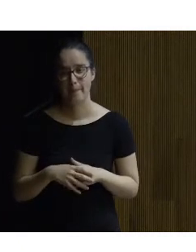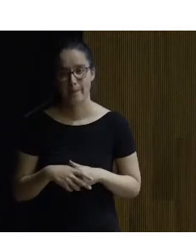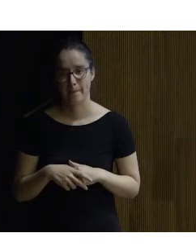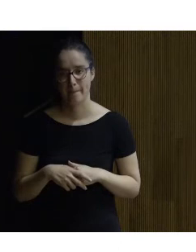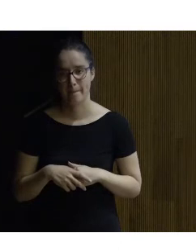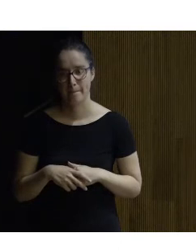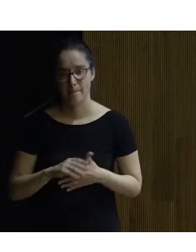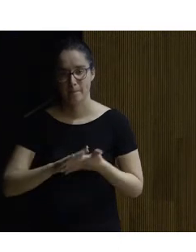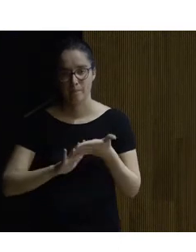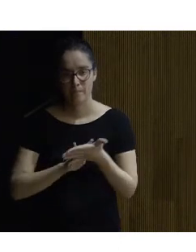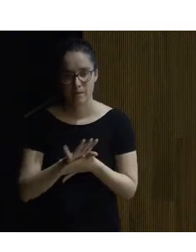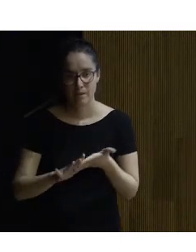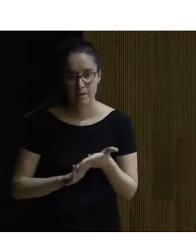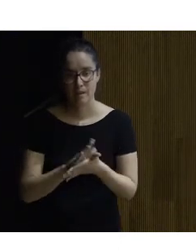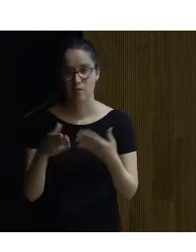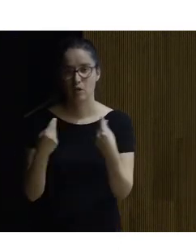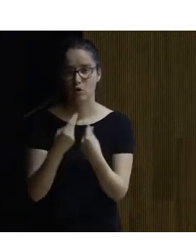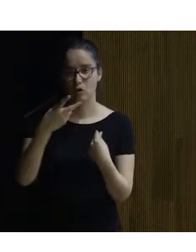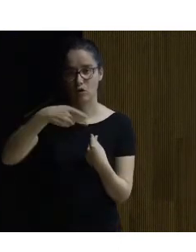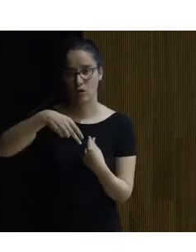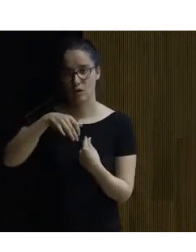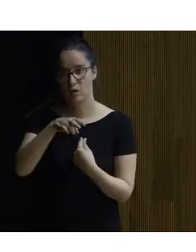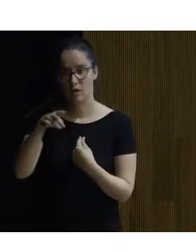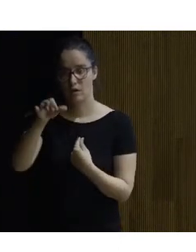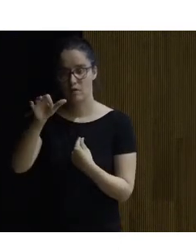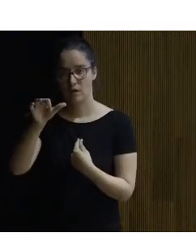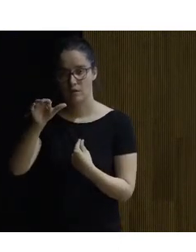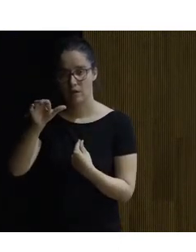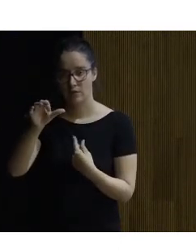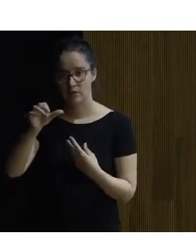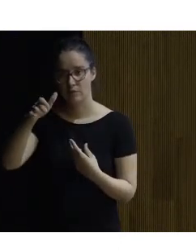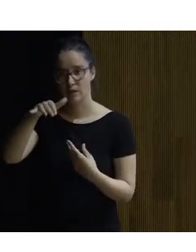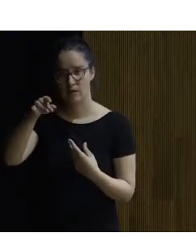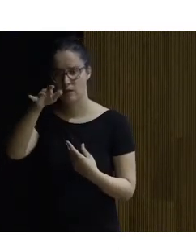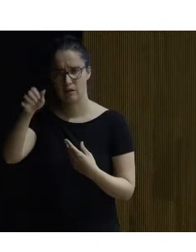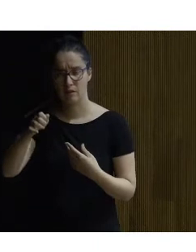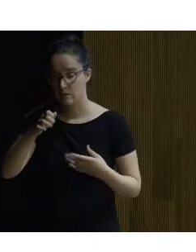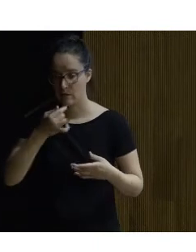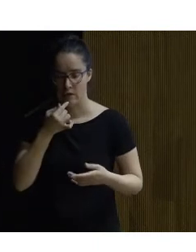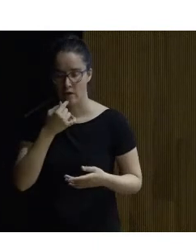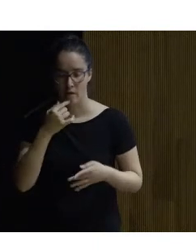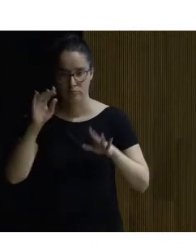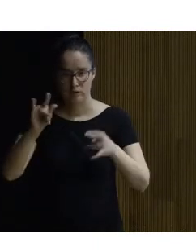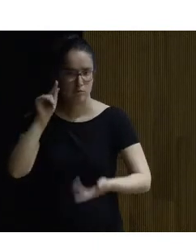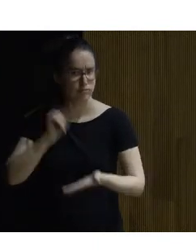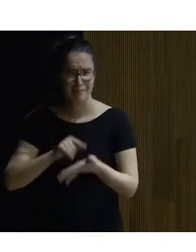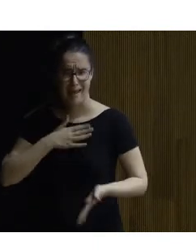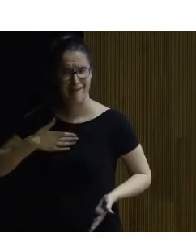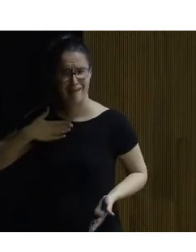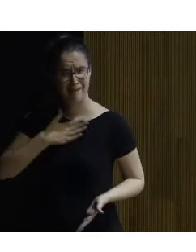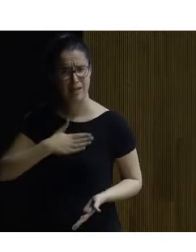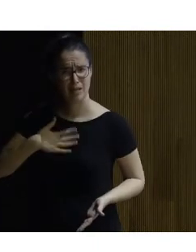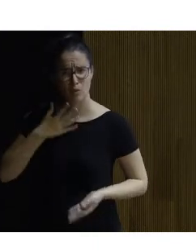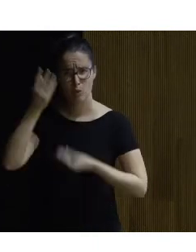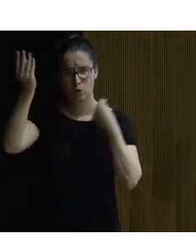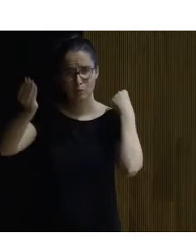hablé con Nieves Peinado Margalef y inmediatamente le dije que lo haría encantado porque me parece